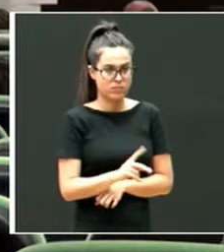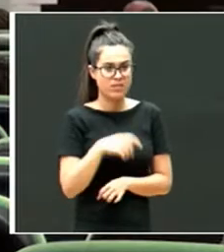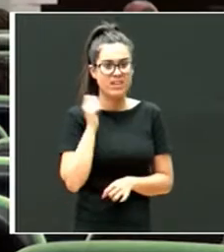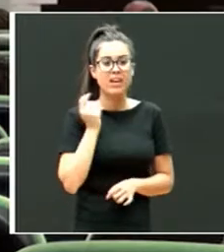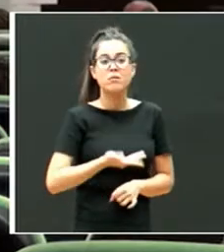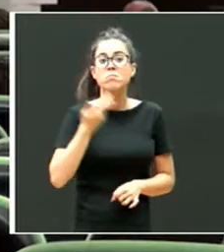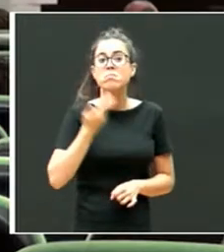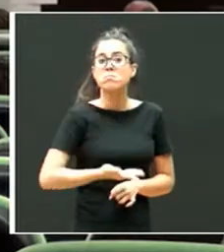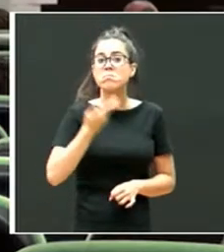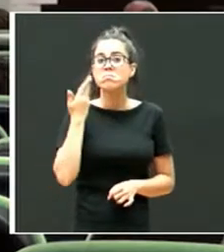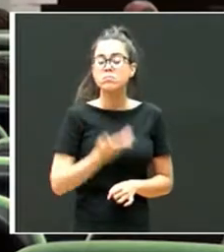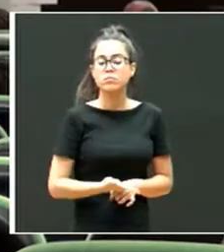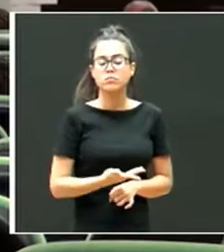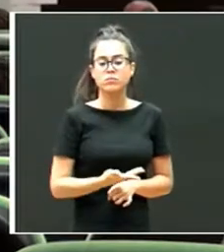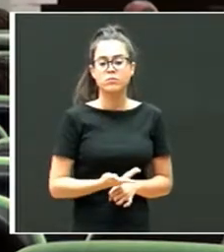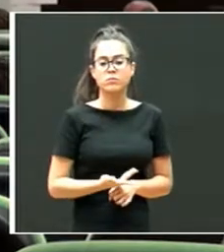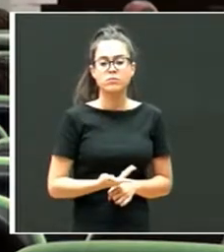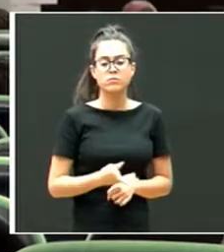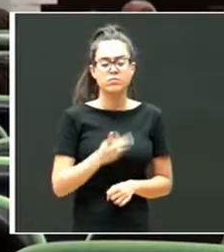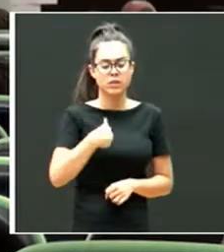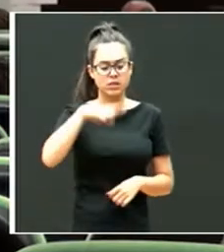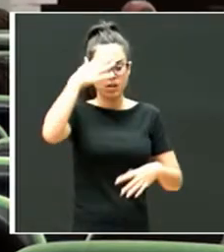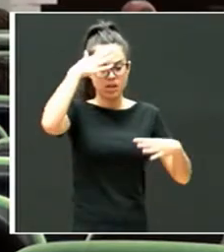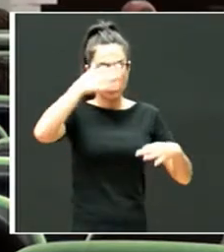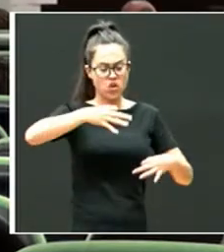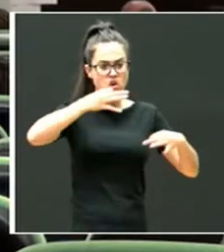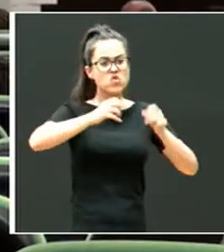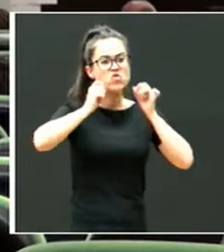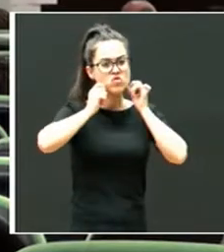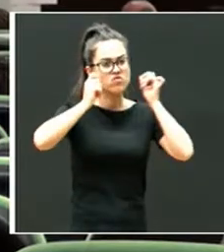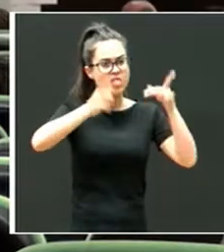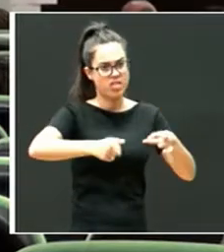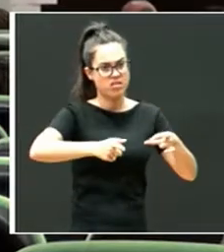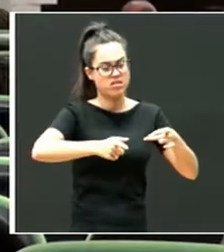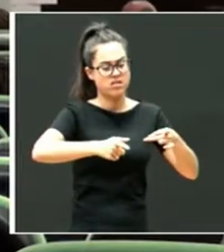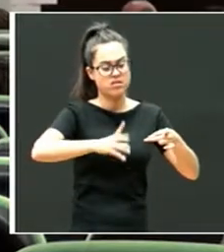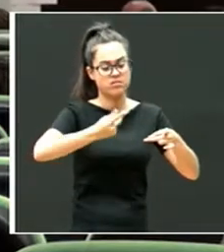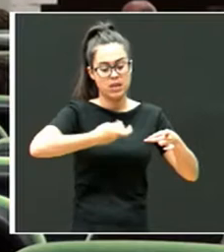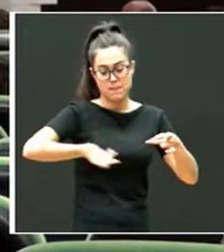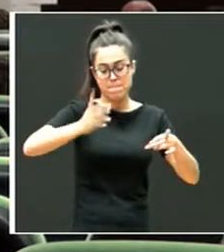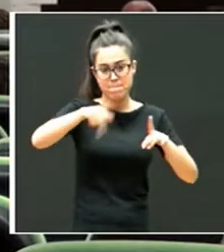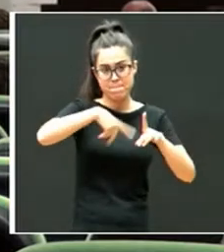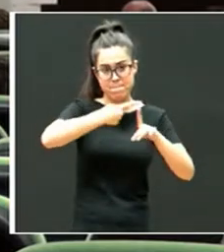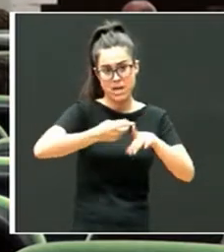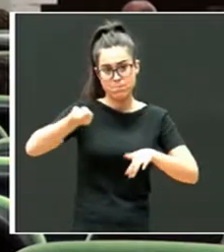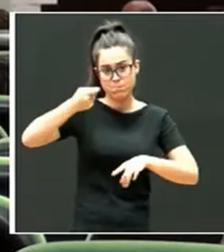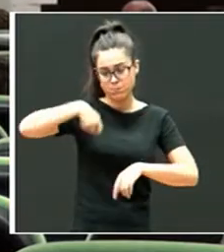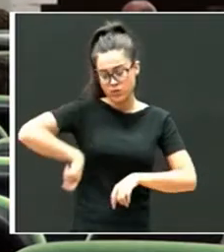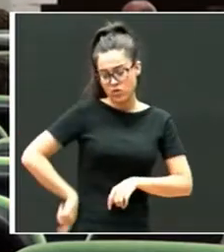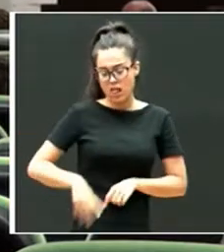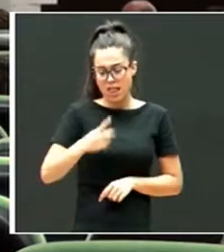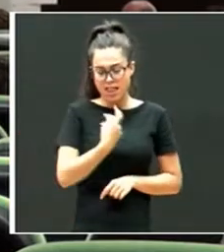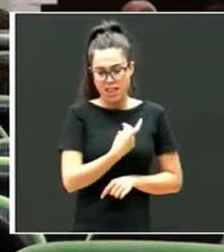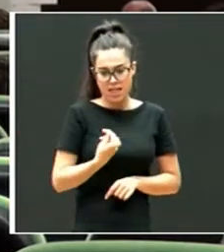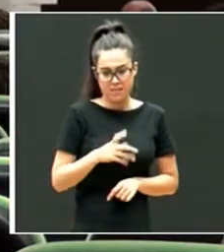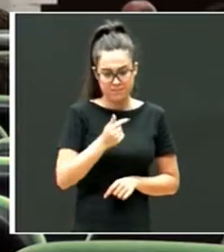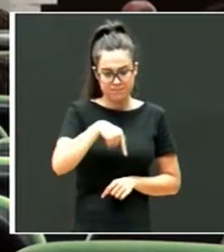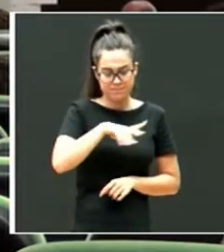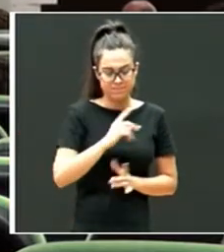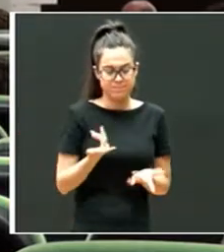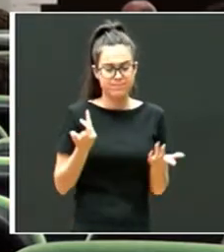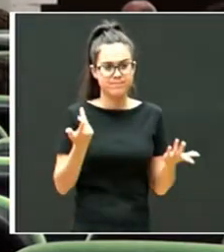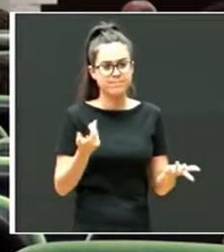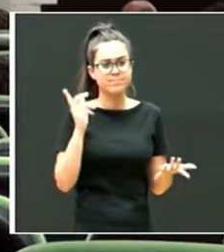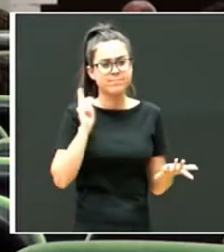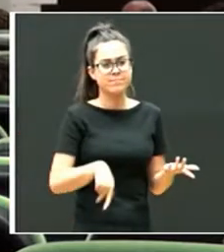importante el ser conscientes de eso y que los profesionales sean capaces de poner en palabras